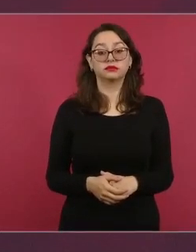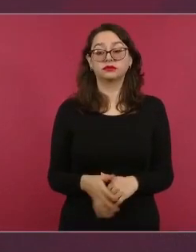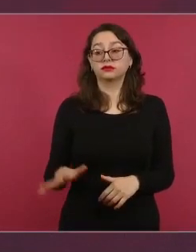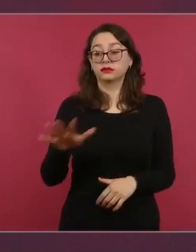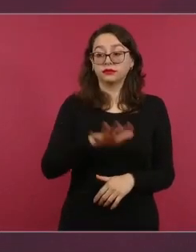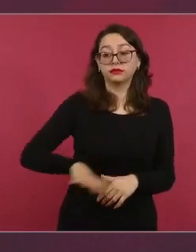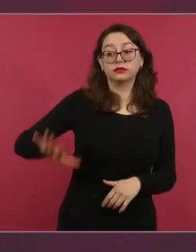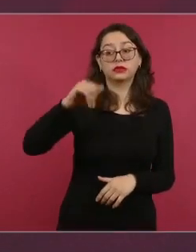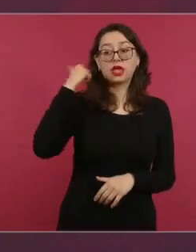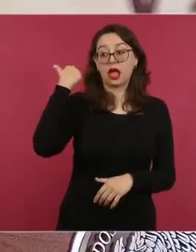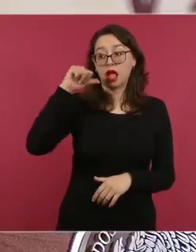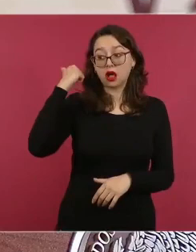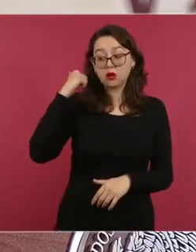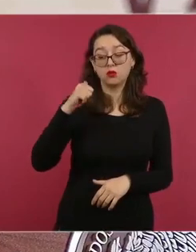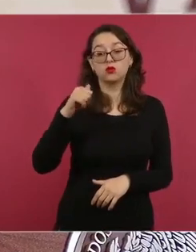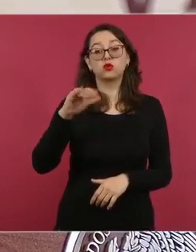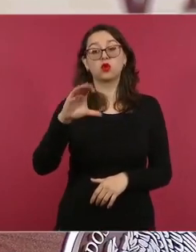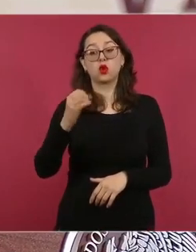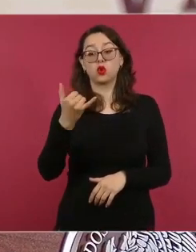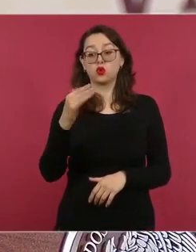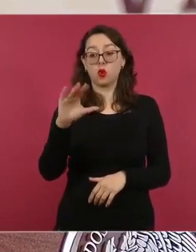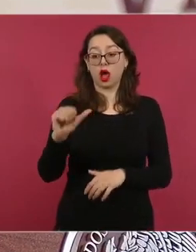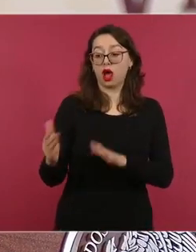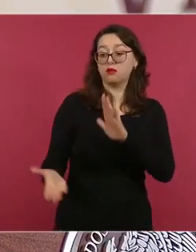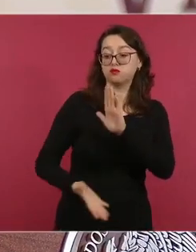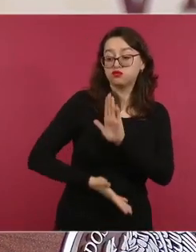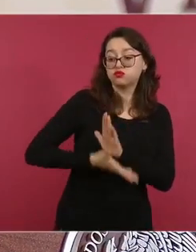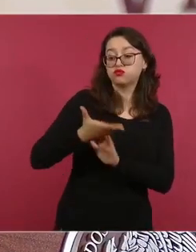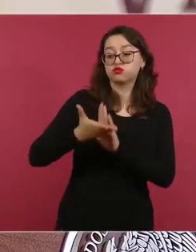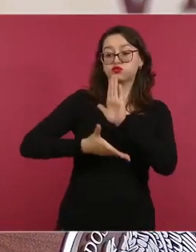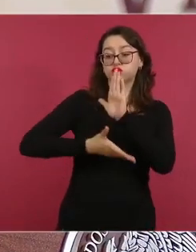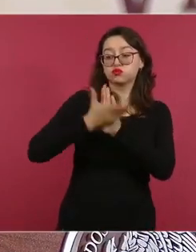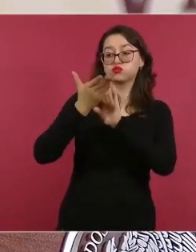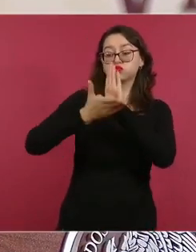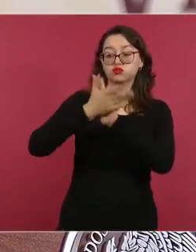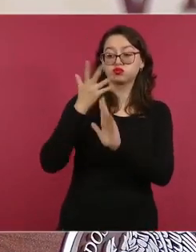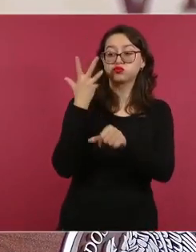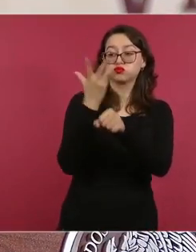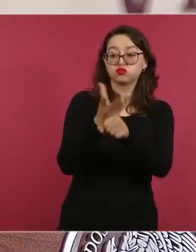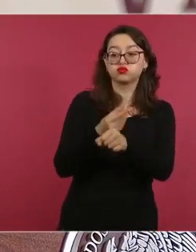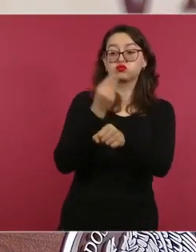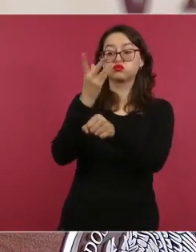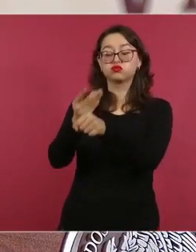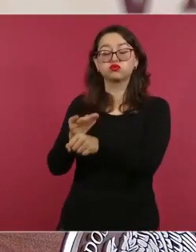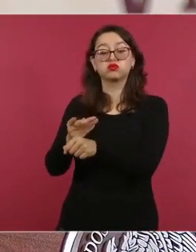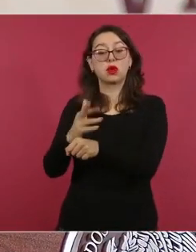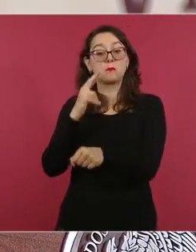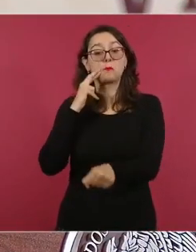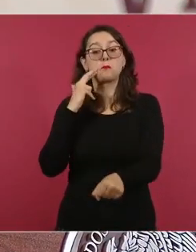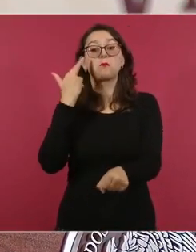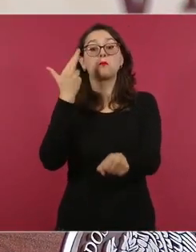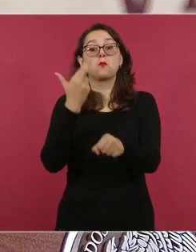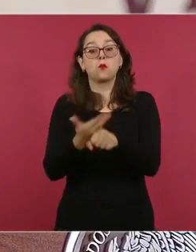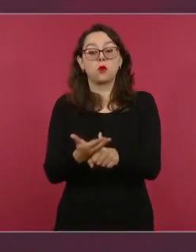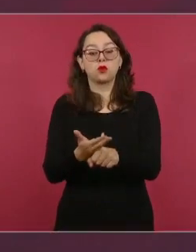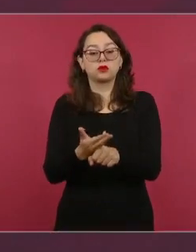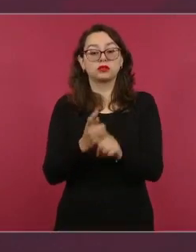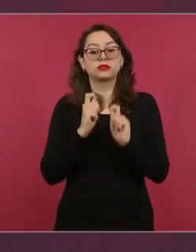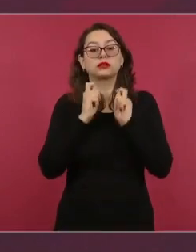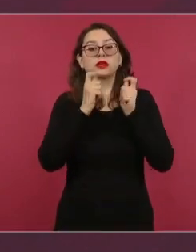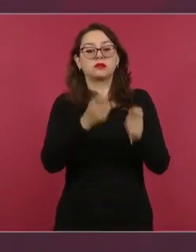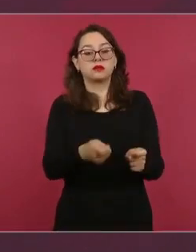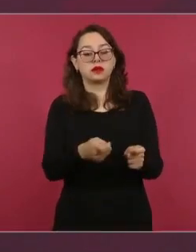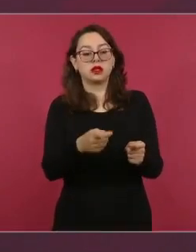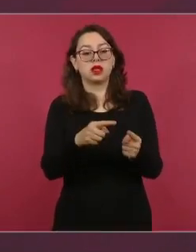Acapulco y Coyuca será coordinada por Luisa María,